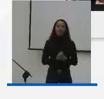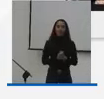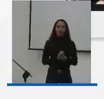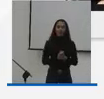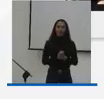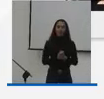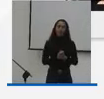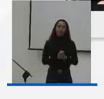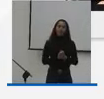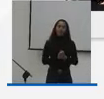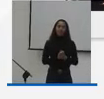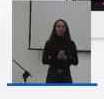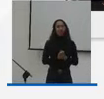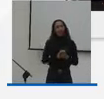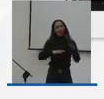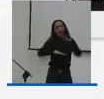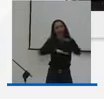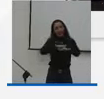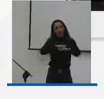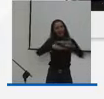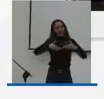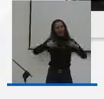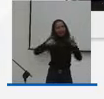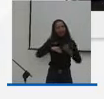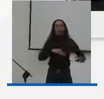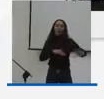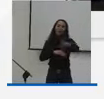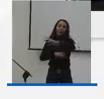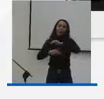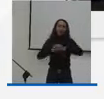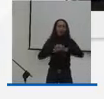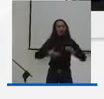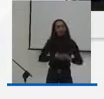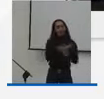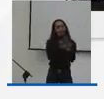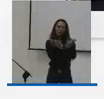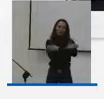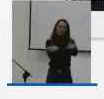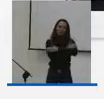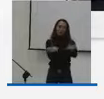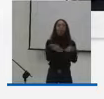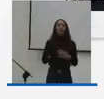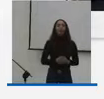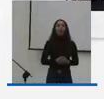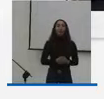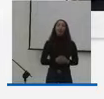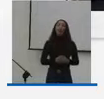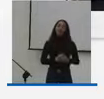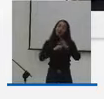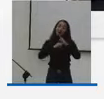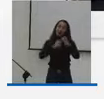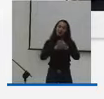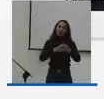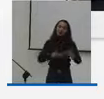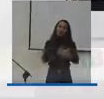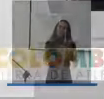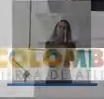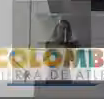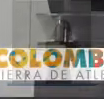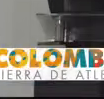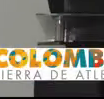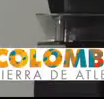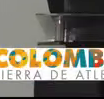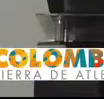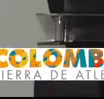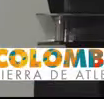ministerio. A todos una feliz tarde y un cordial saludo. Feliz tarde para usted también, doctor Echavarría.